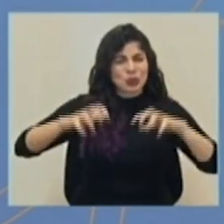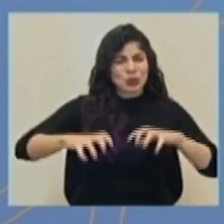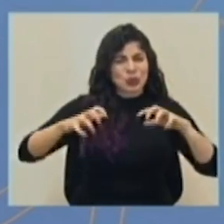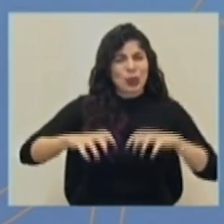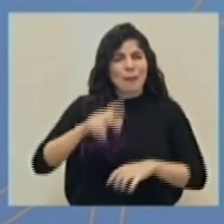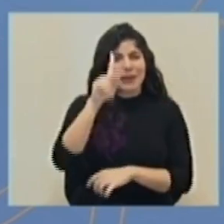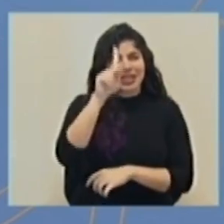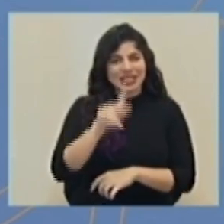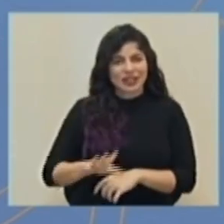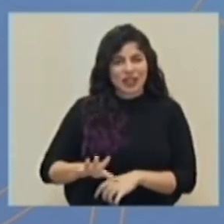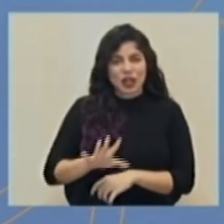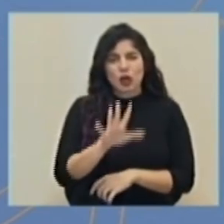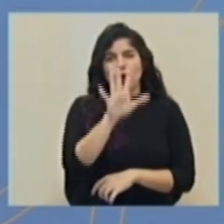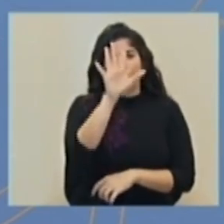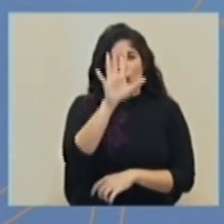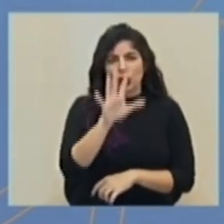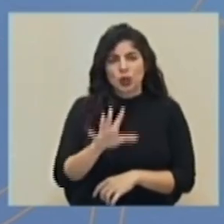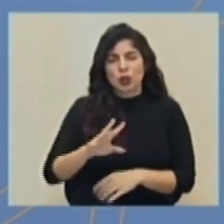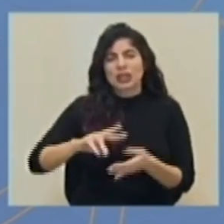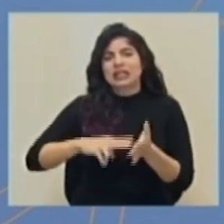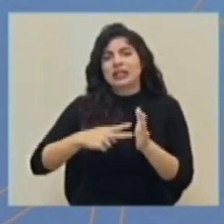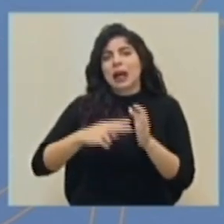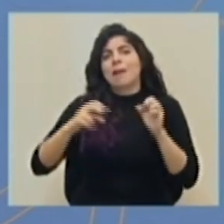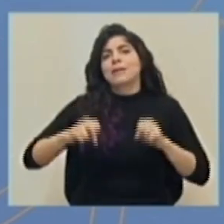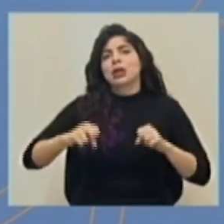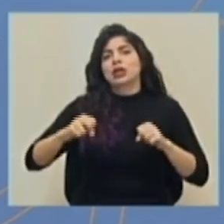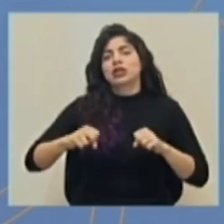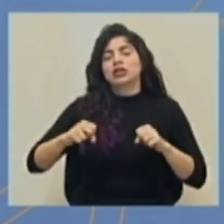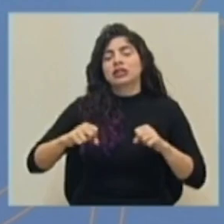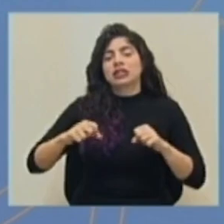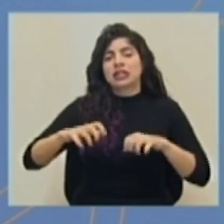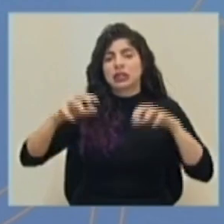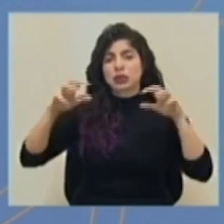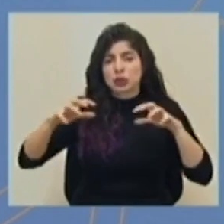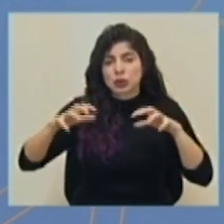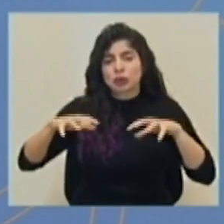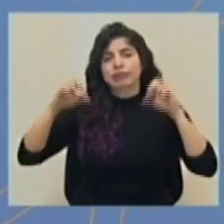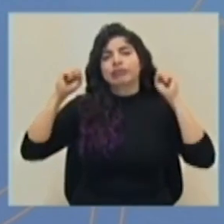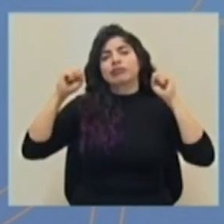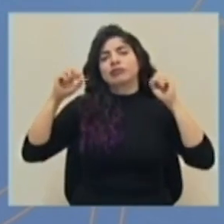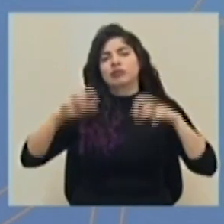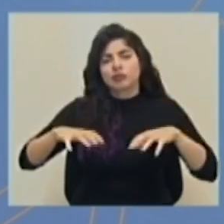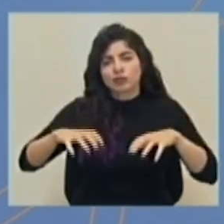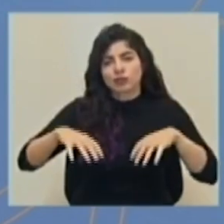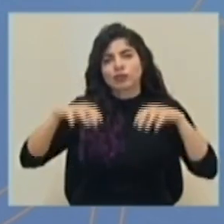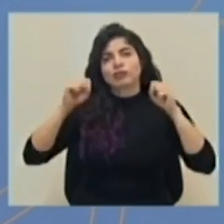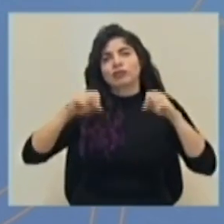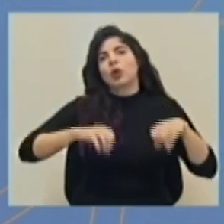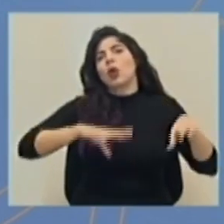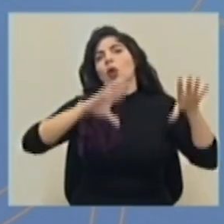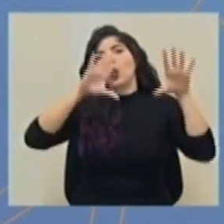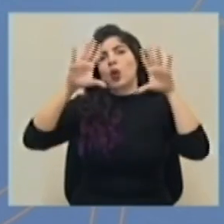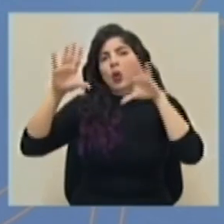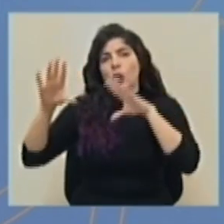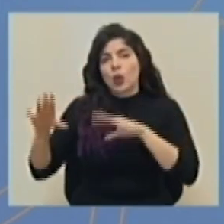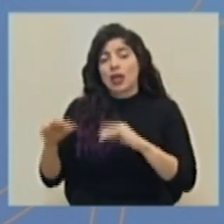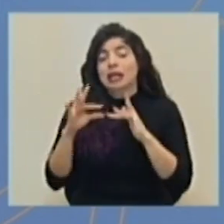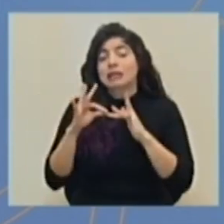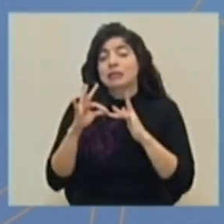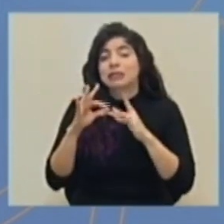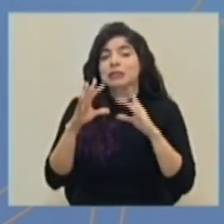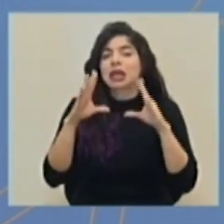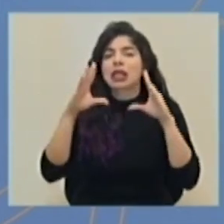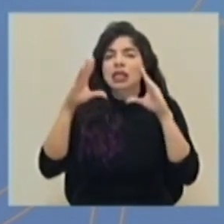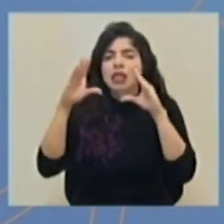Pacífico, por ende, prevemos una actividad lluviosa intermitente a lo largo del día, particularmente en horas de la tarde,